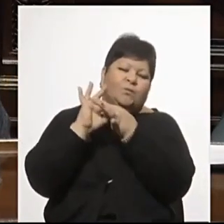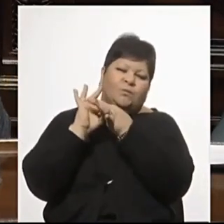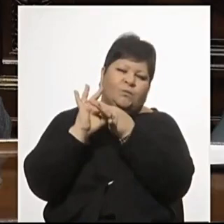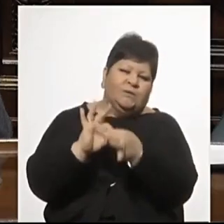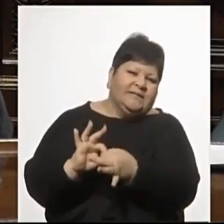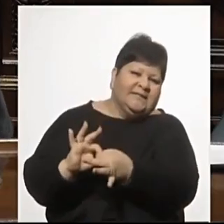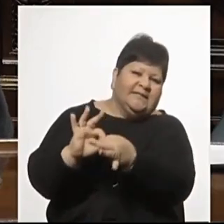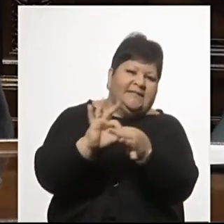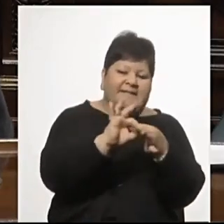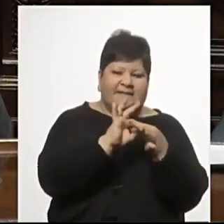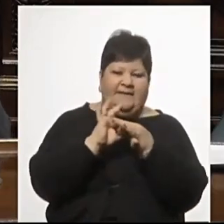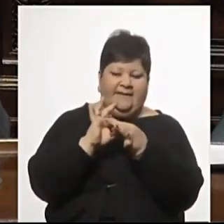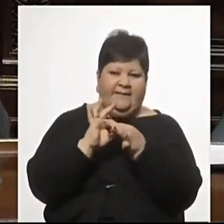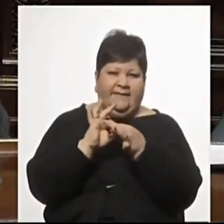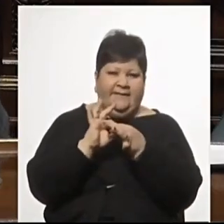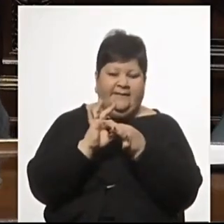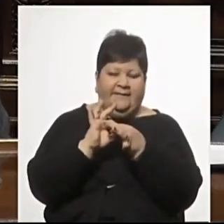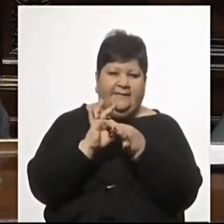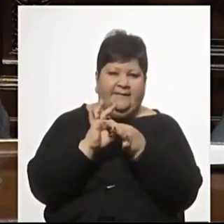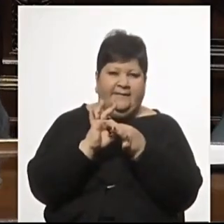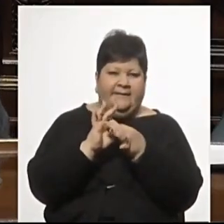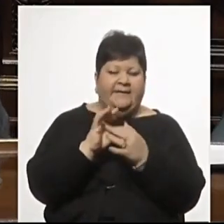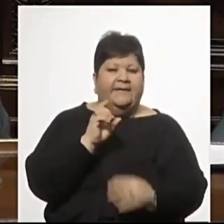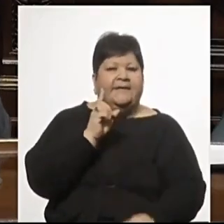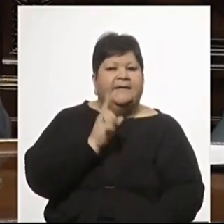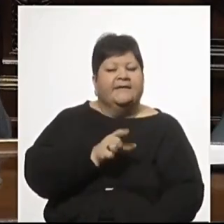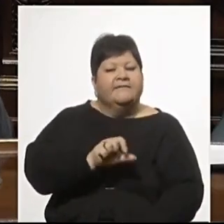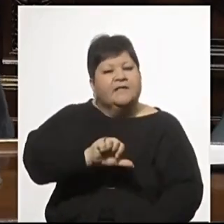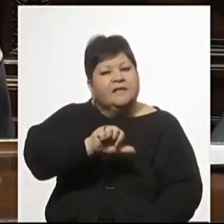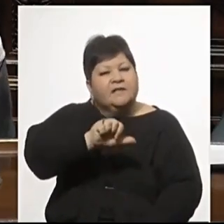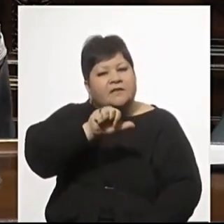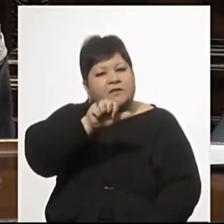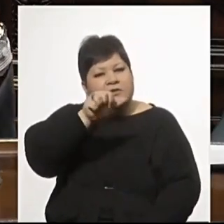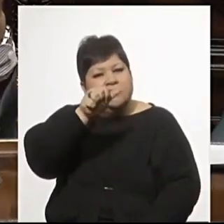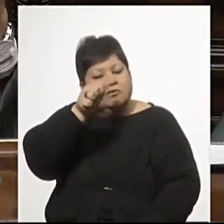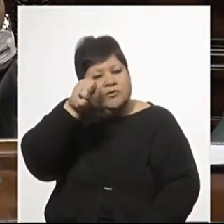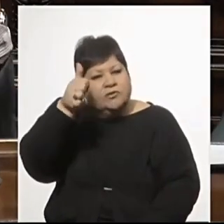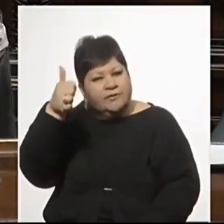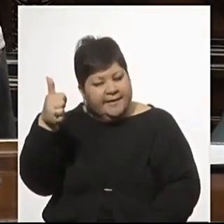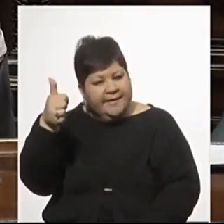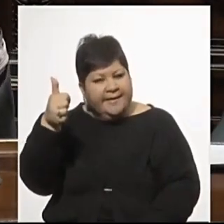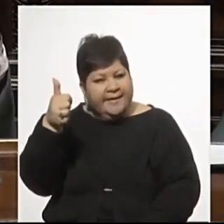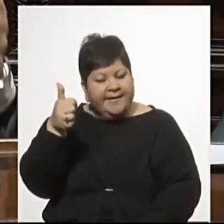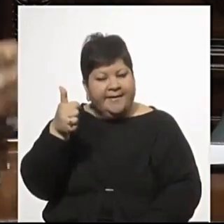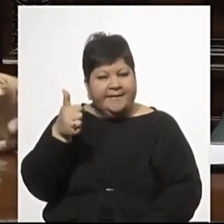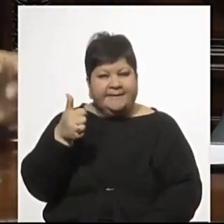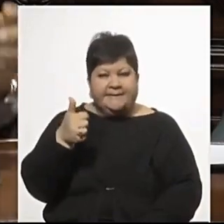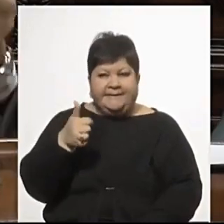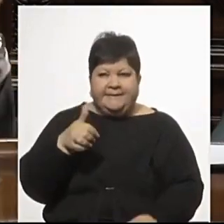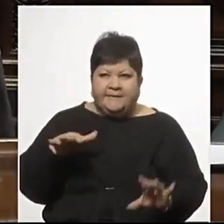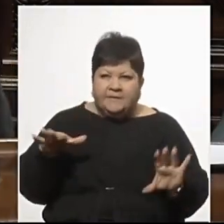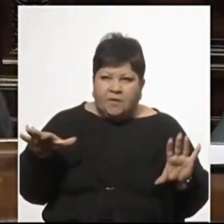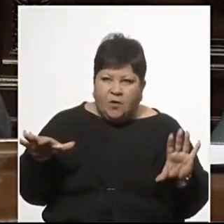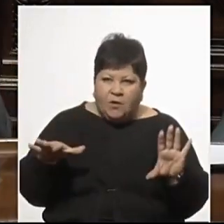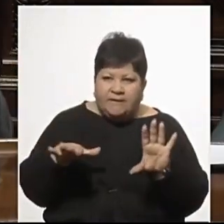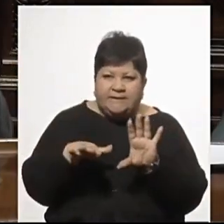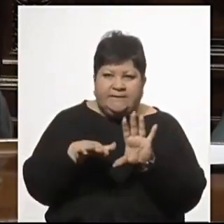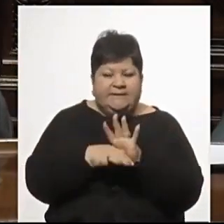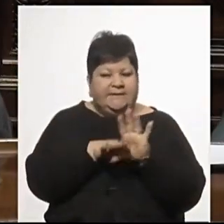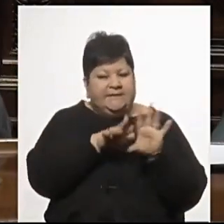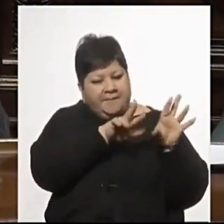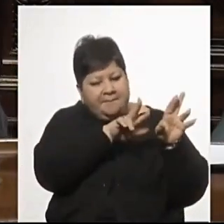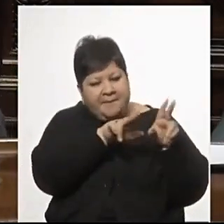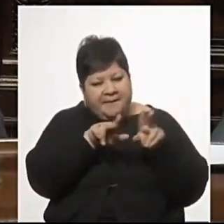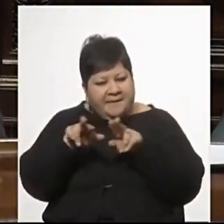y tiene que lograr una medida de cosa común que se mantenga en el tiempo